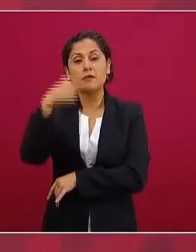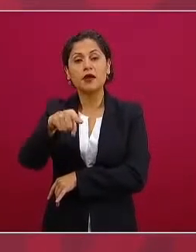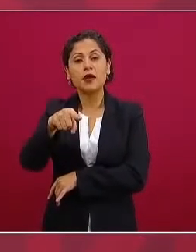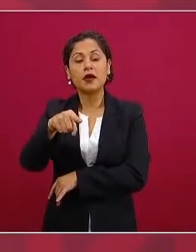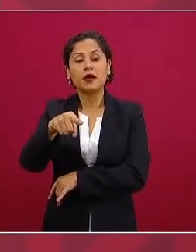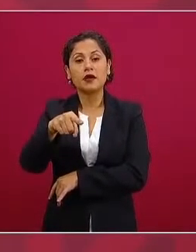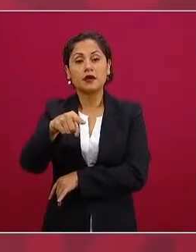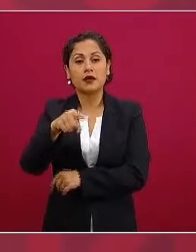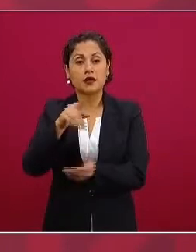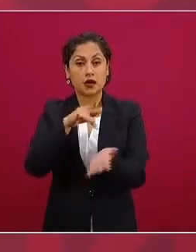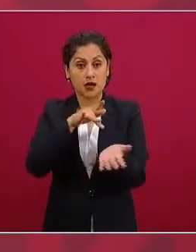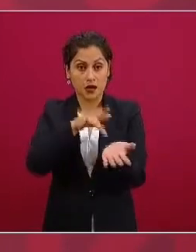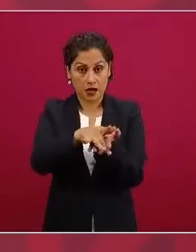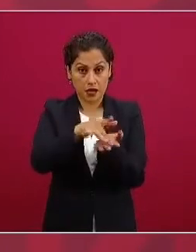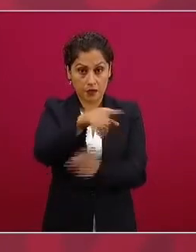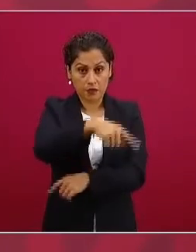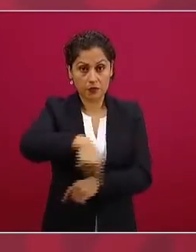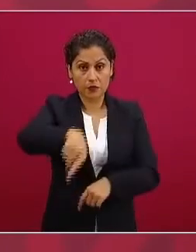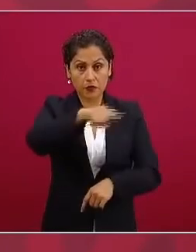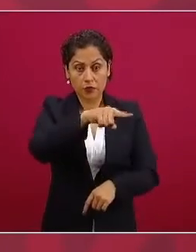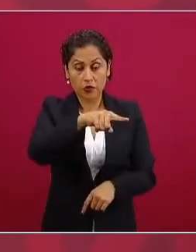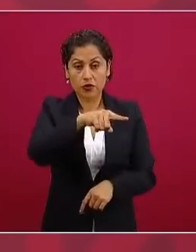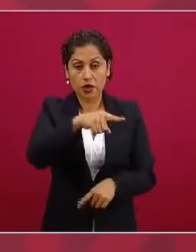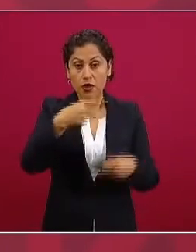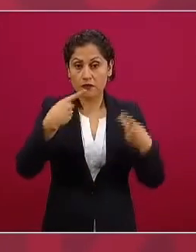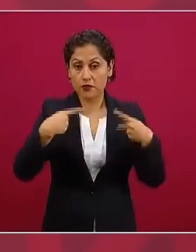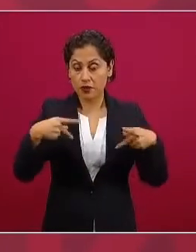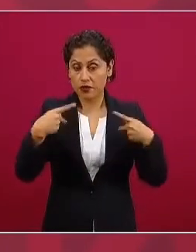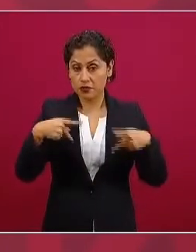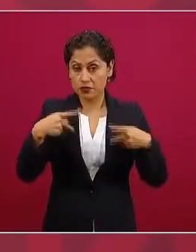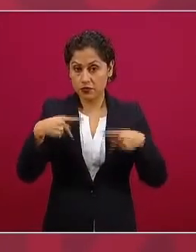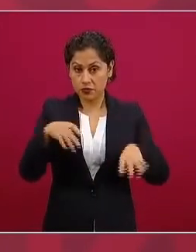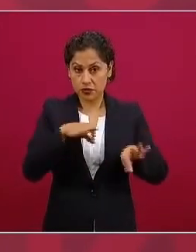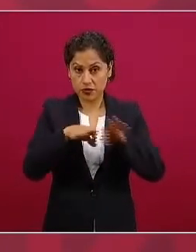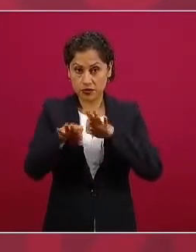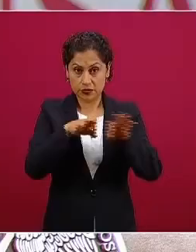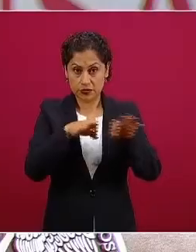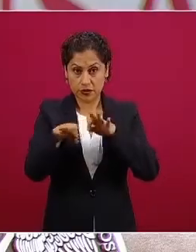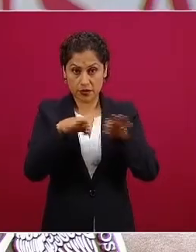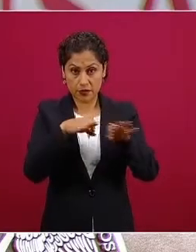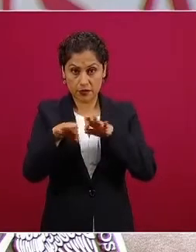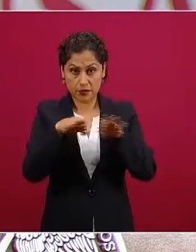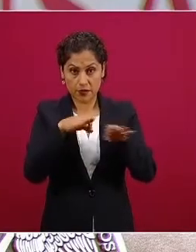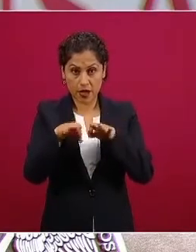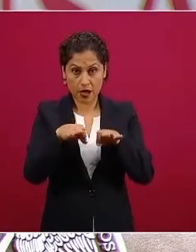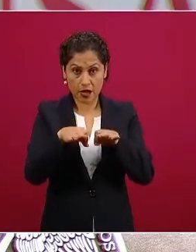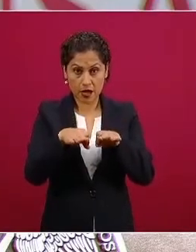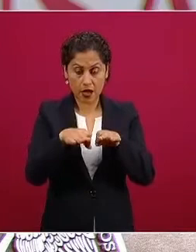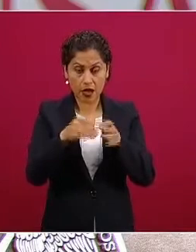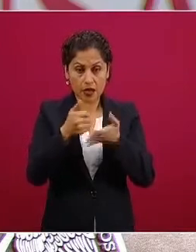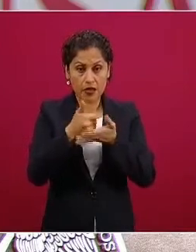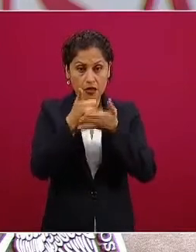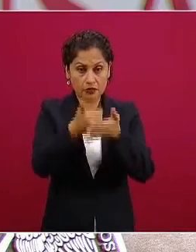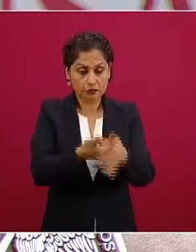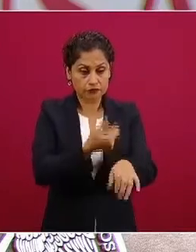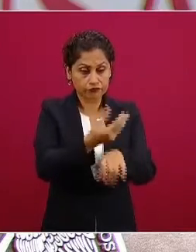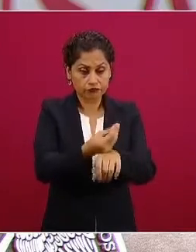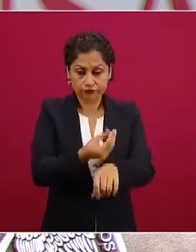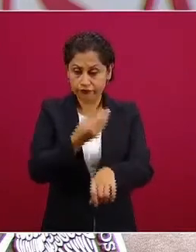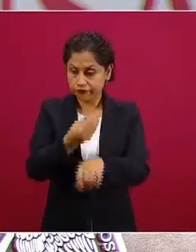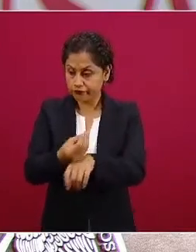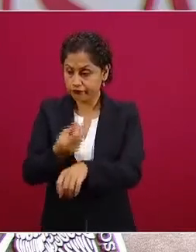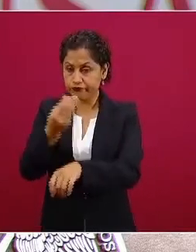a los que trabajan en mantenimiento los que